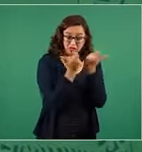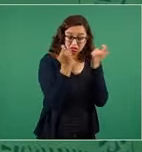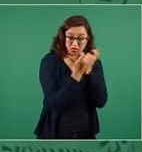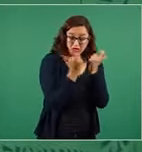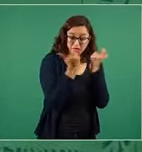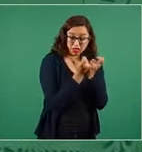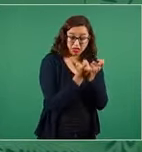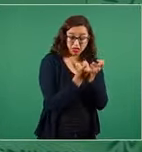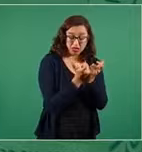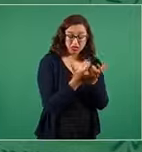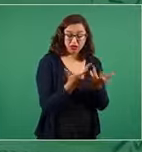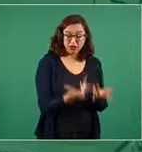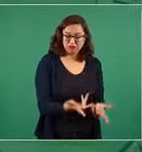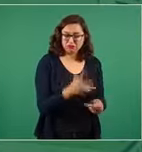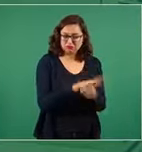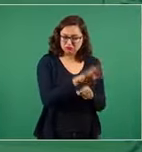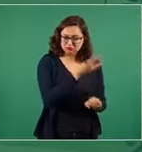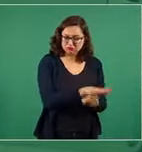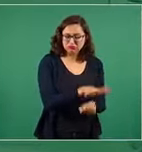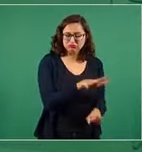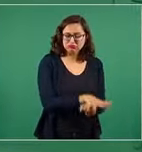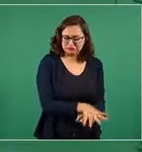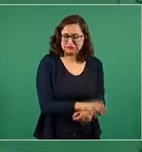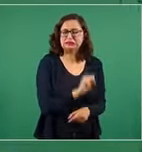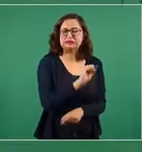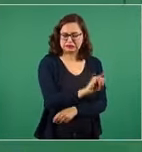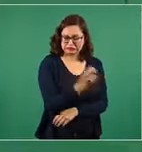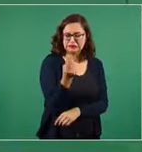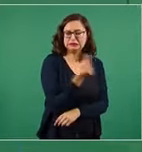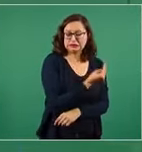bienestar material, pero también queremos bienestar del alma.